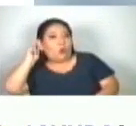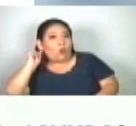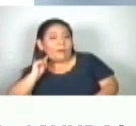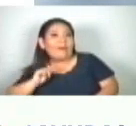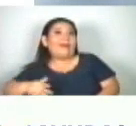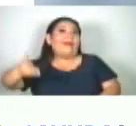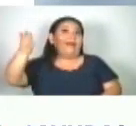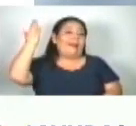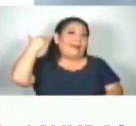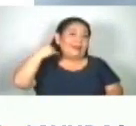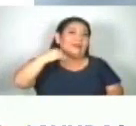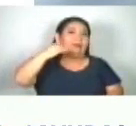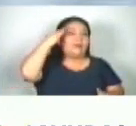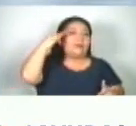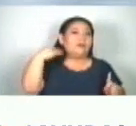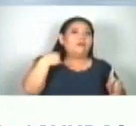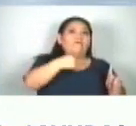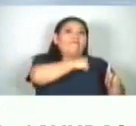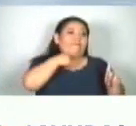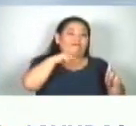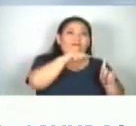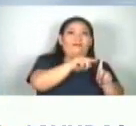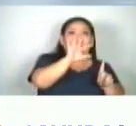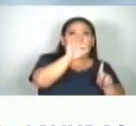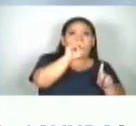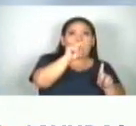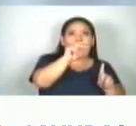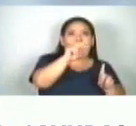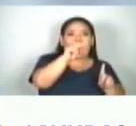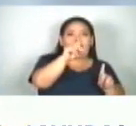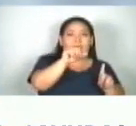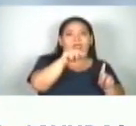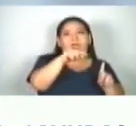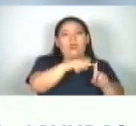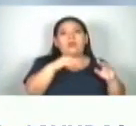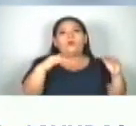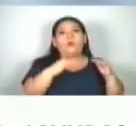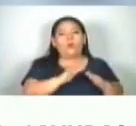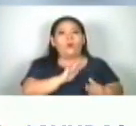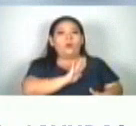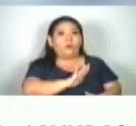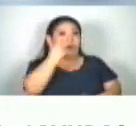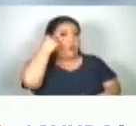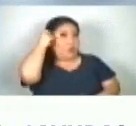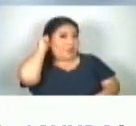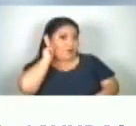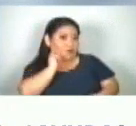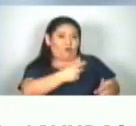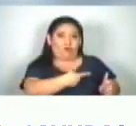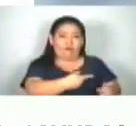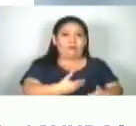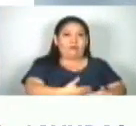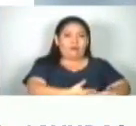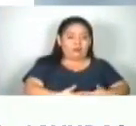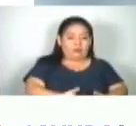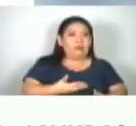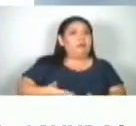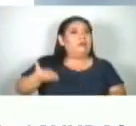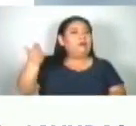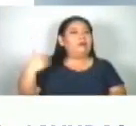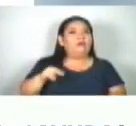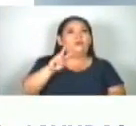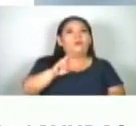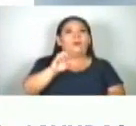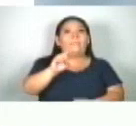agravado de Fernanda Najera Quesada y por el homicidio imperfecto en prejuicio del hijo de ambos, hechos ocurridos en enero del